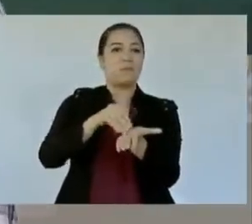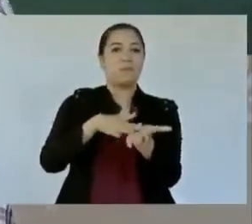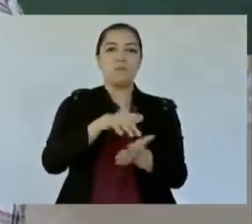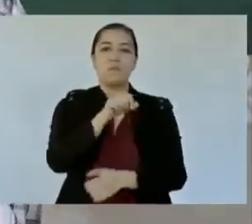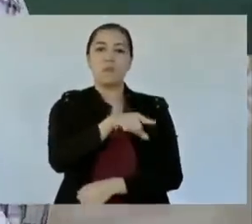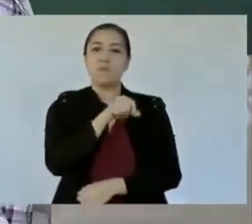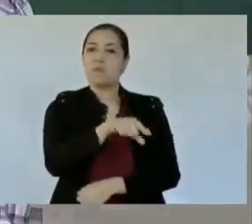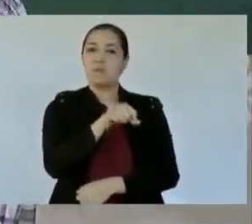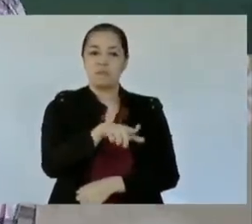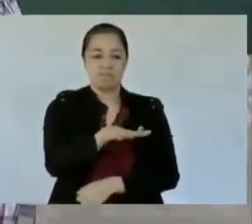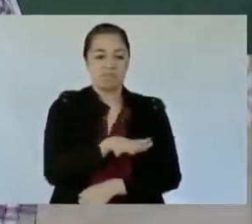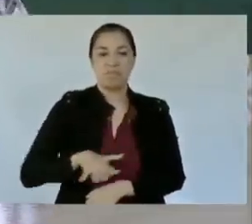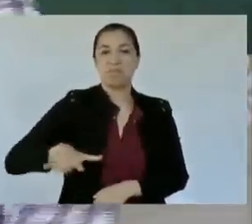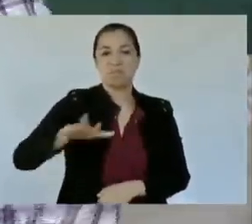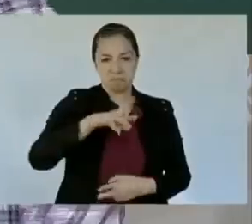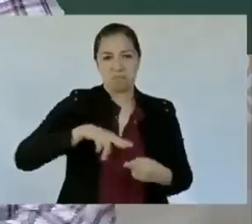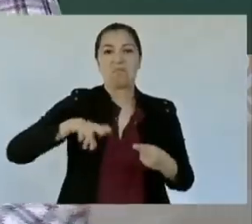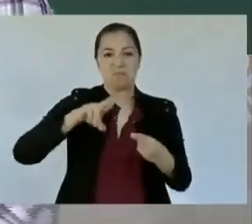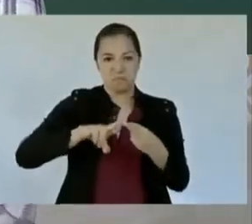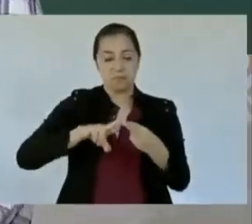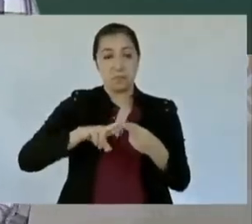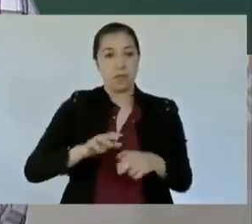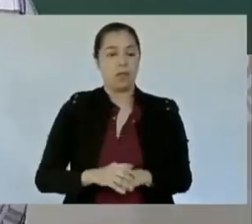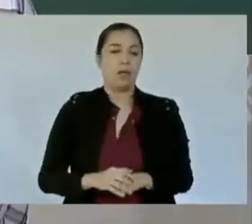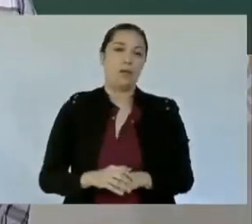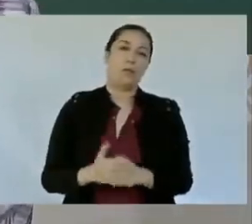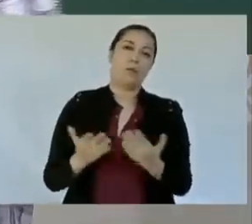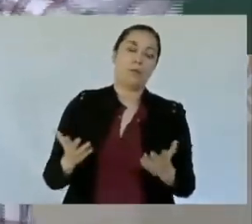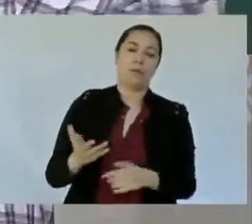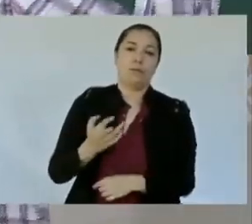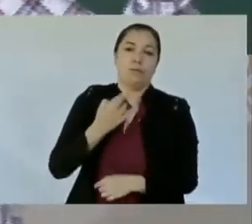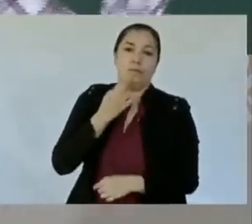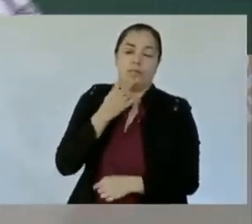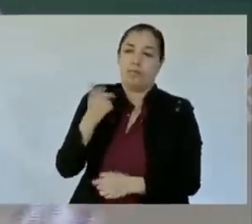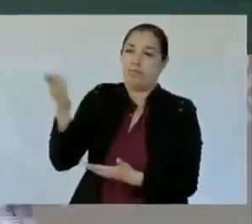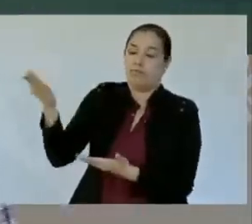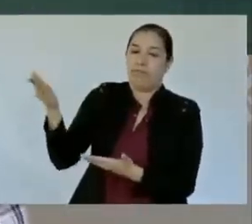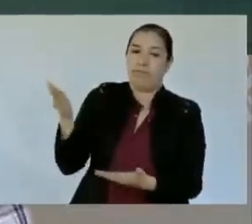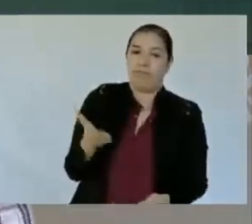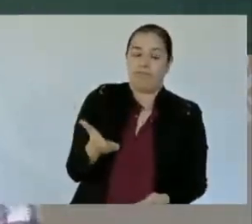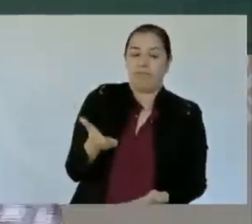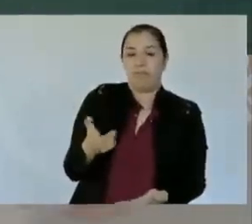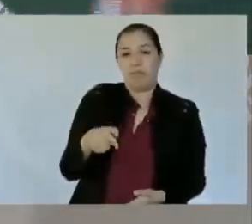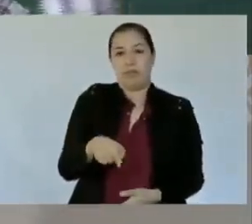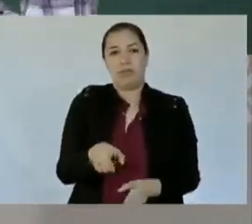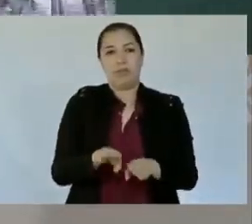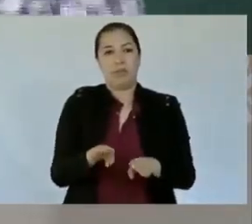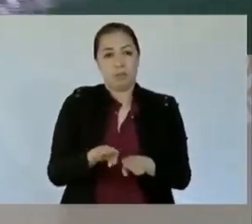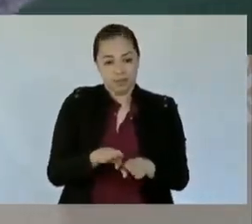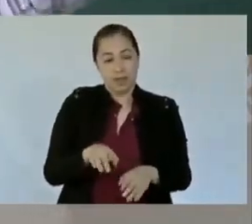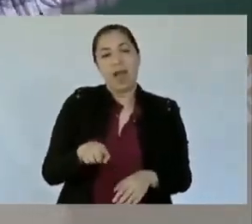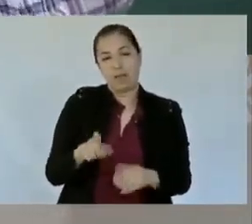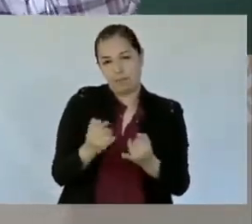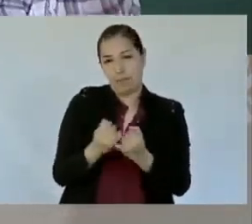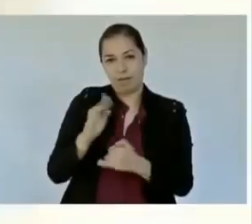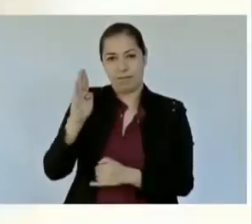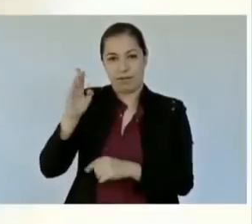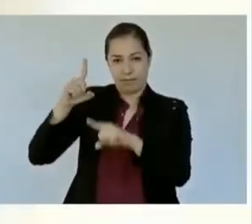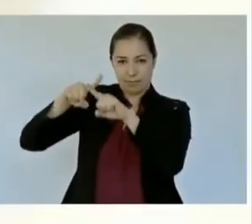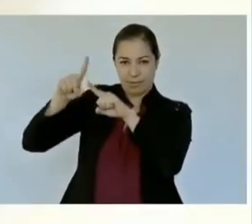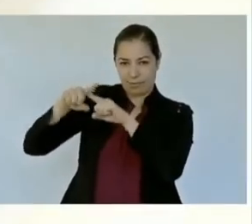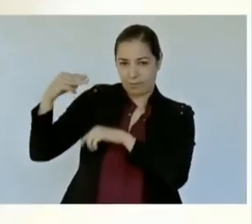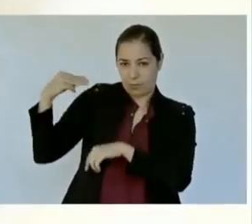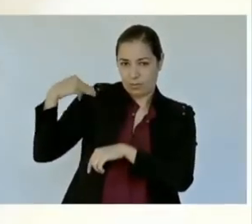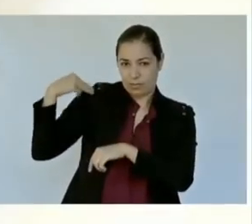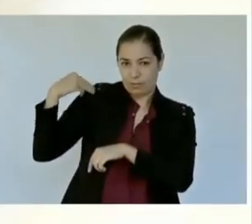eso, qué bueno tenerlo aquí, qué bueno haberlo recibido en Badiraguato en su momento. Pero era